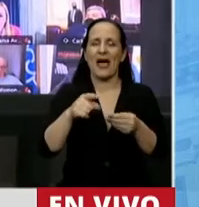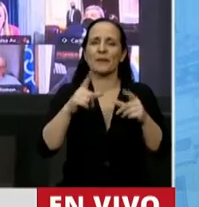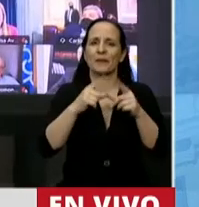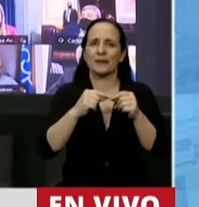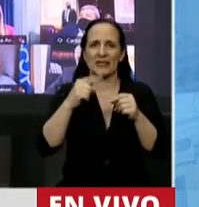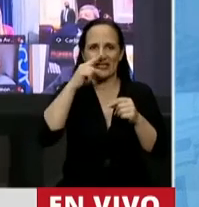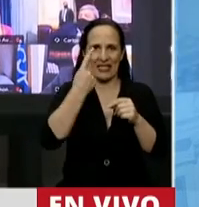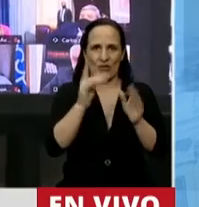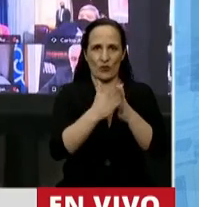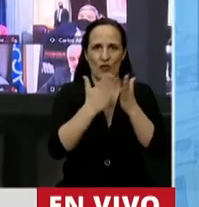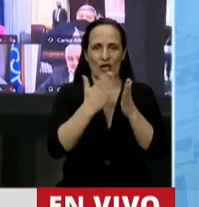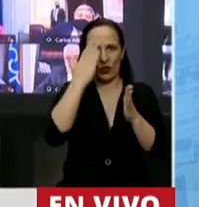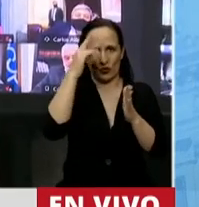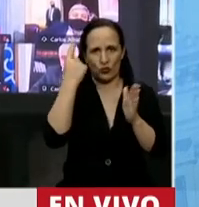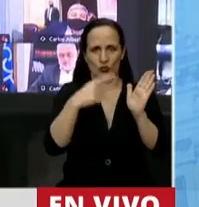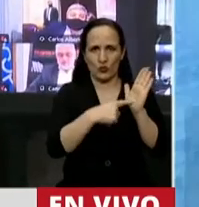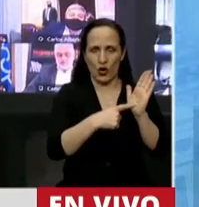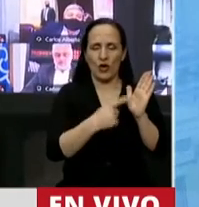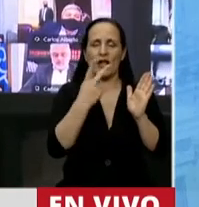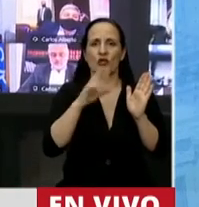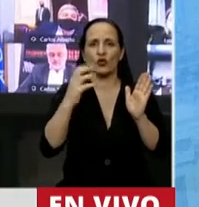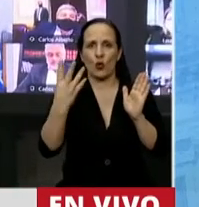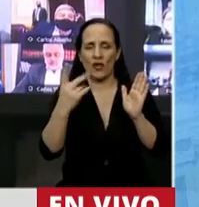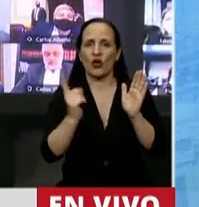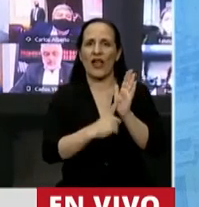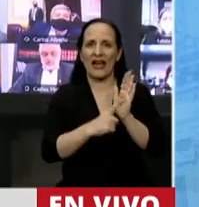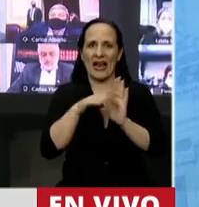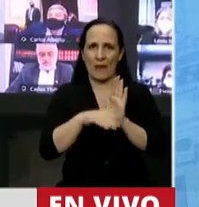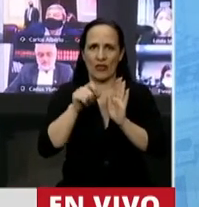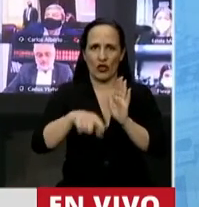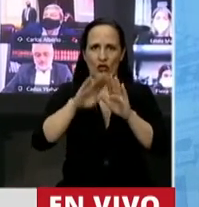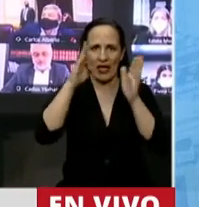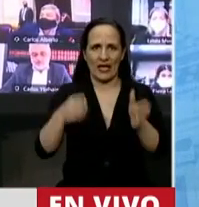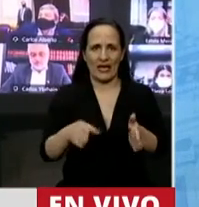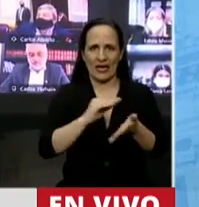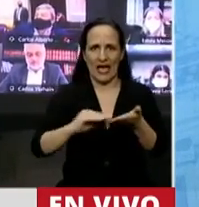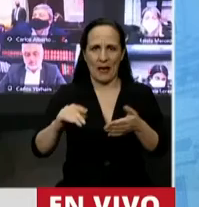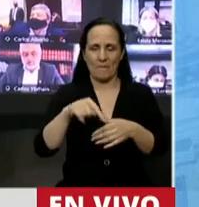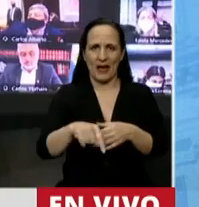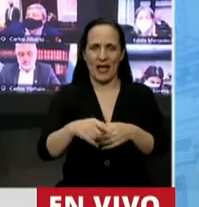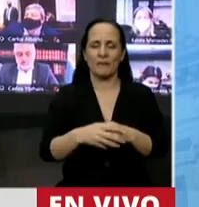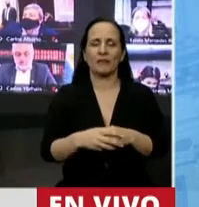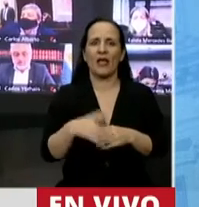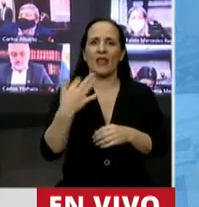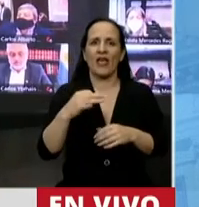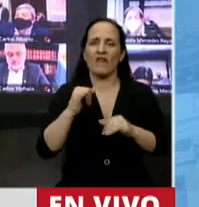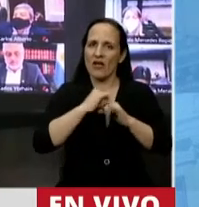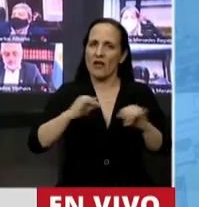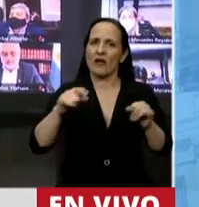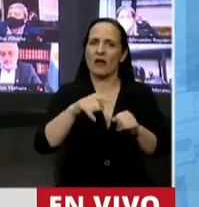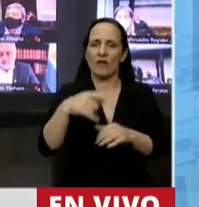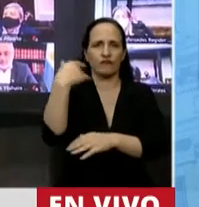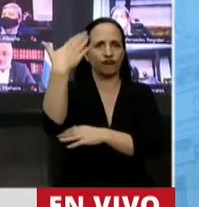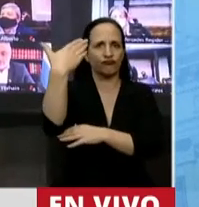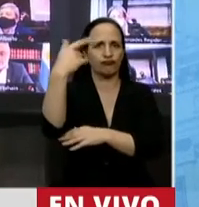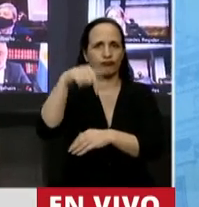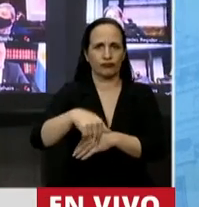71 de la Constitución Nacional y el artículo 204 del reglamento de esta Cámara, informe de manera verbal ante